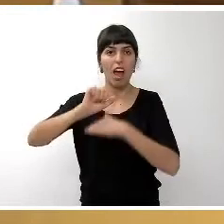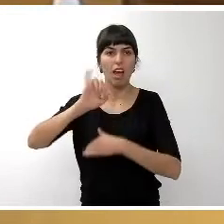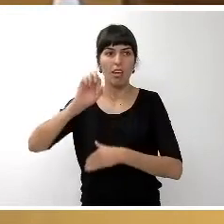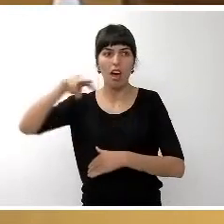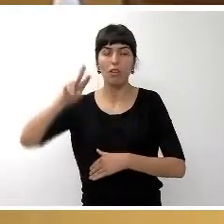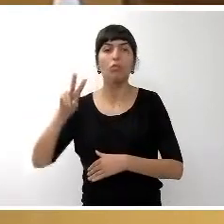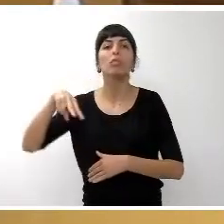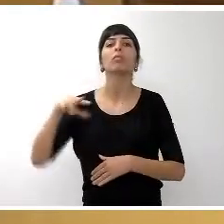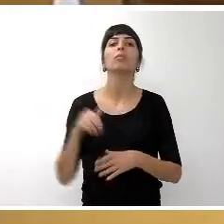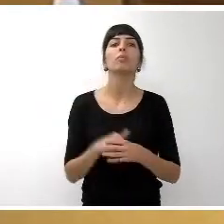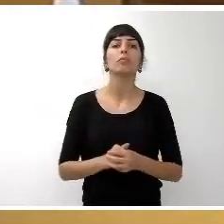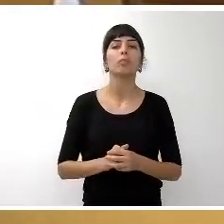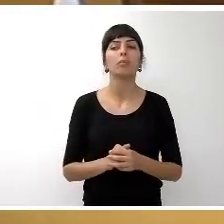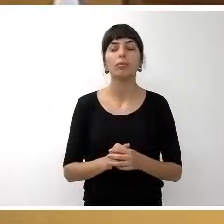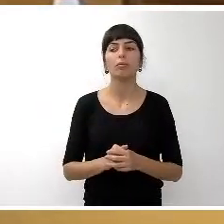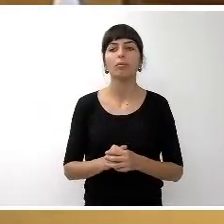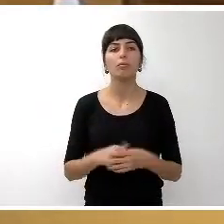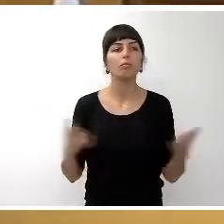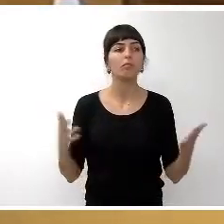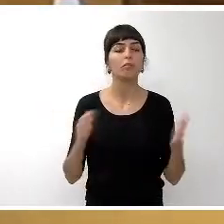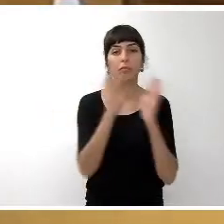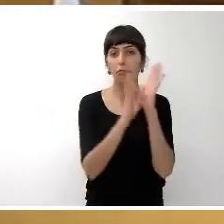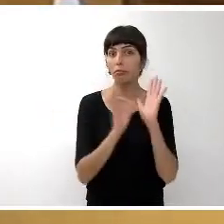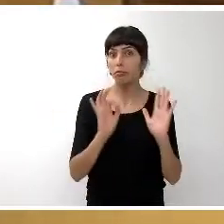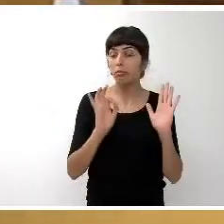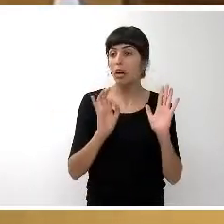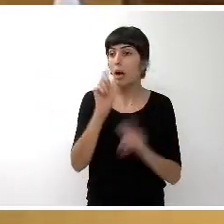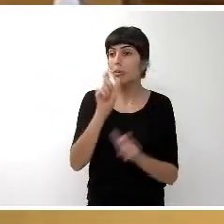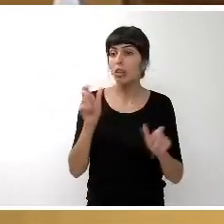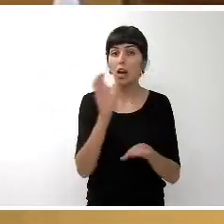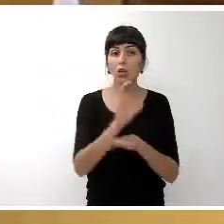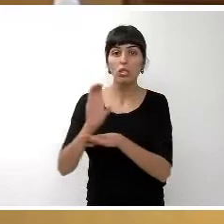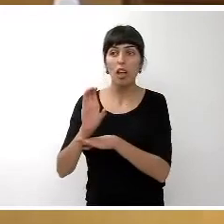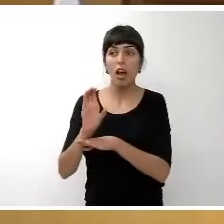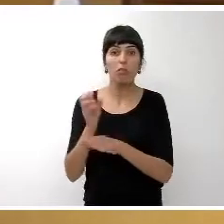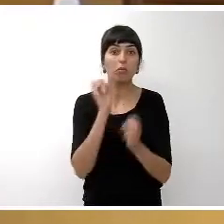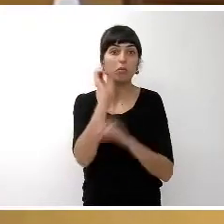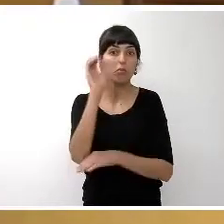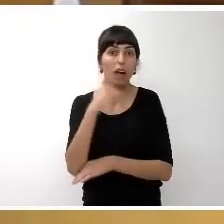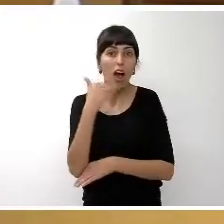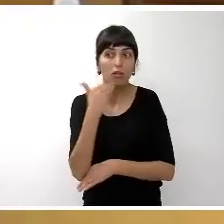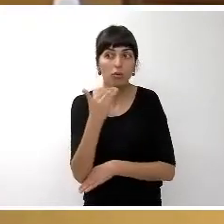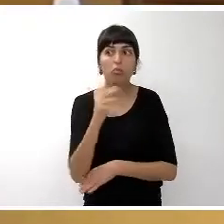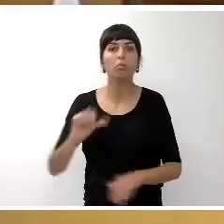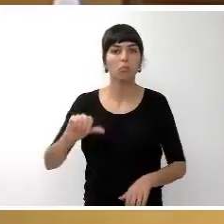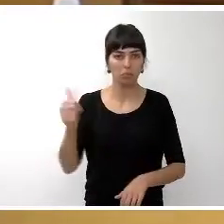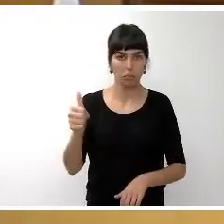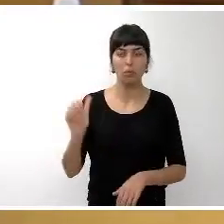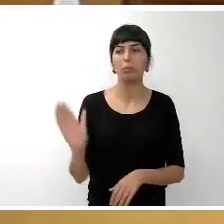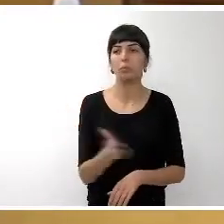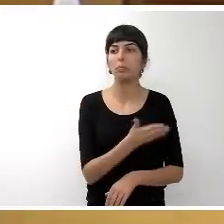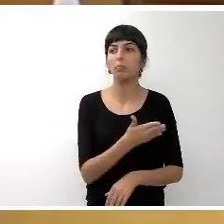sesión. ¿Alguna intervención por parte de los consejeros? Bien, se aprueba. Pasamos